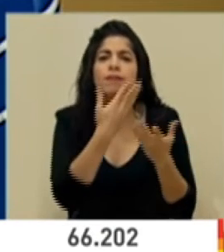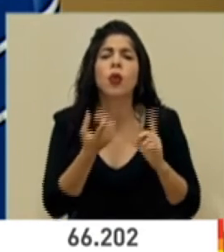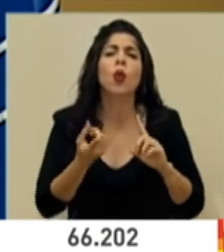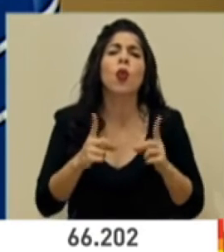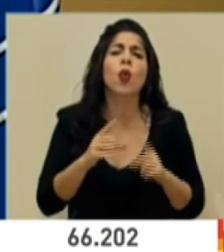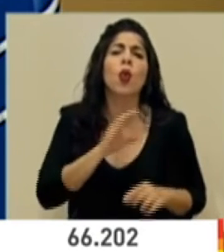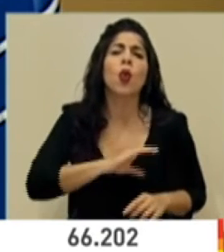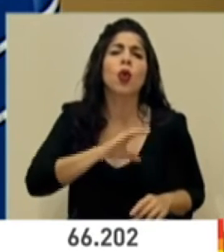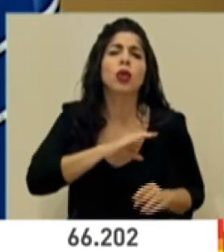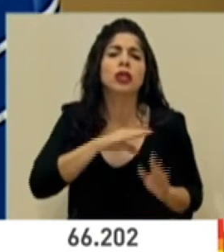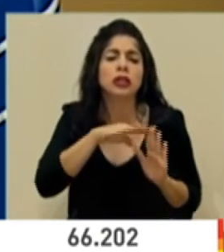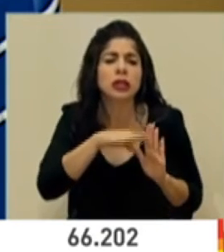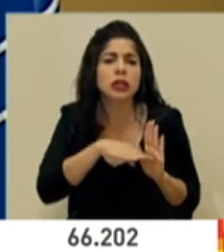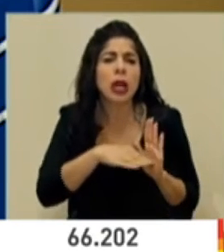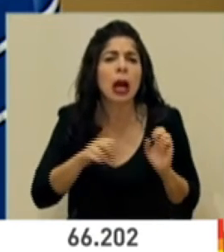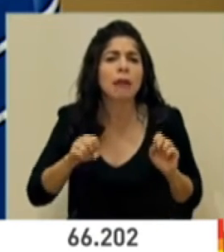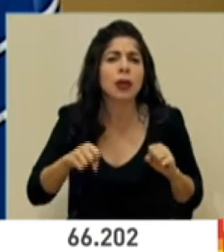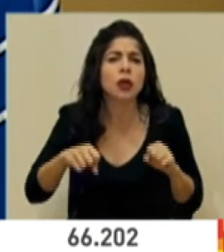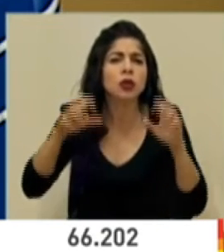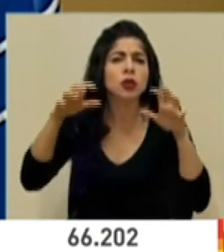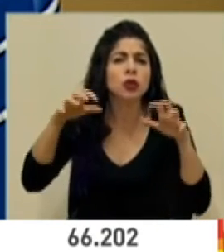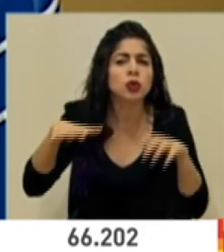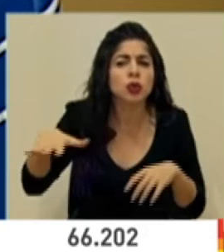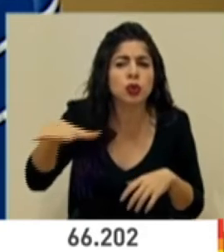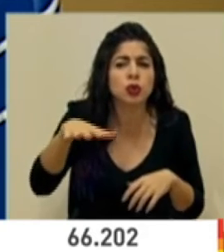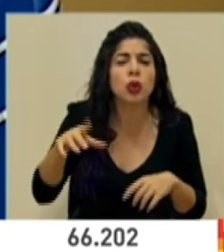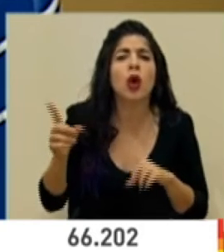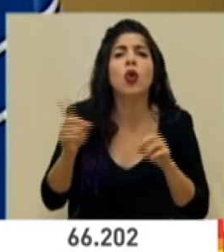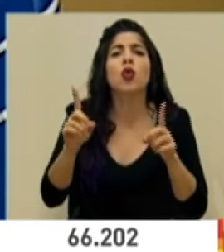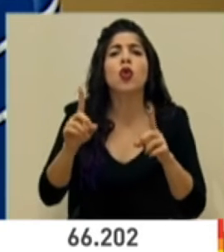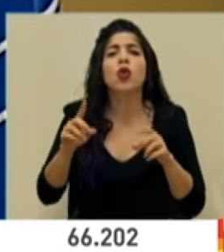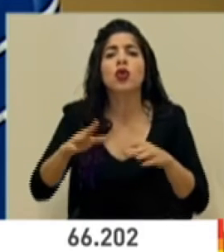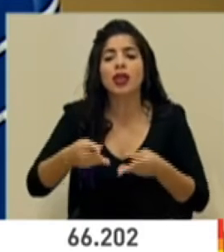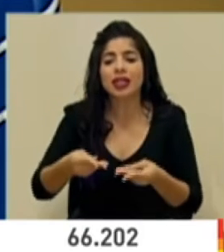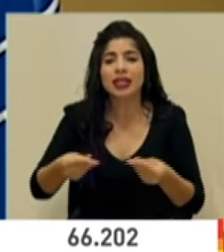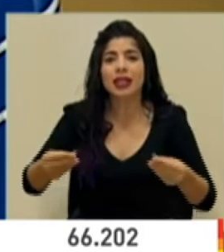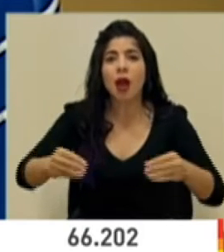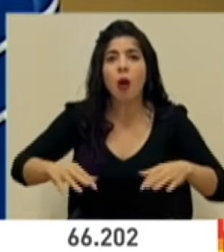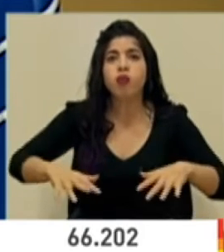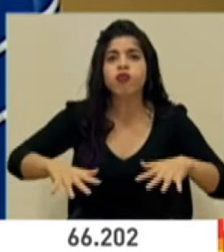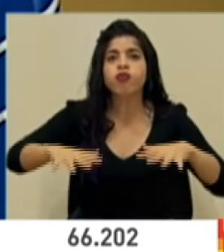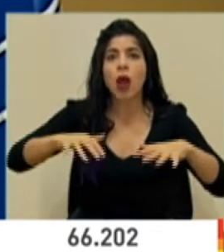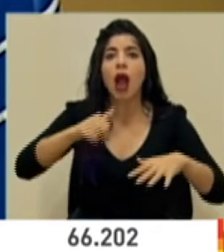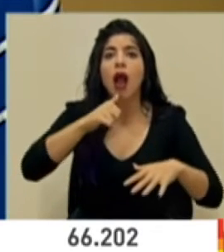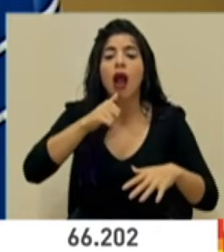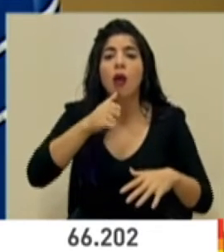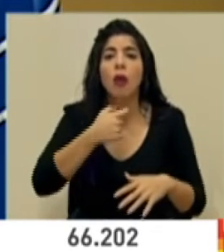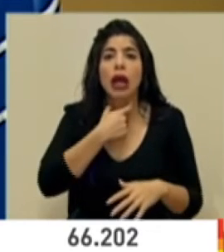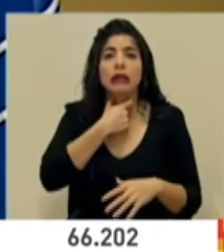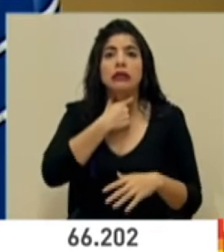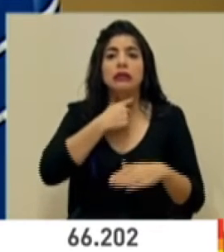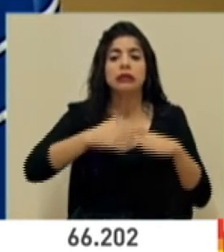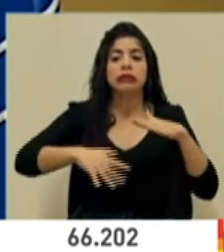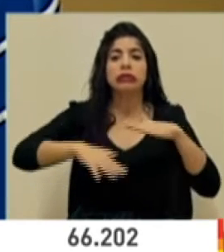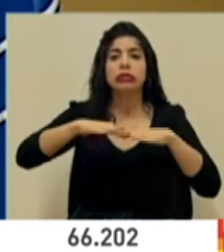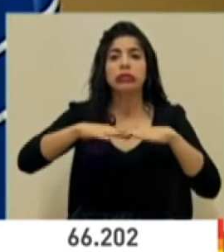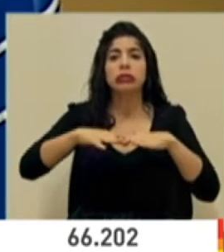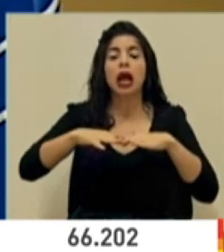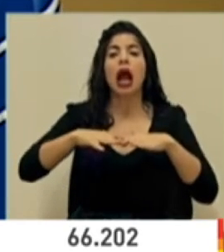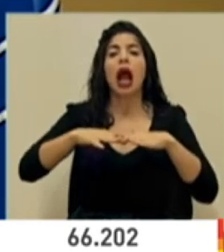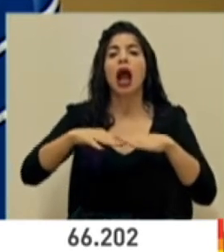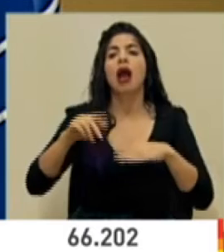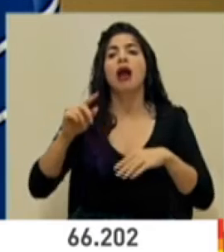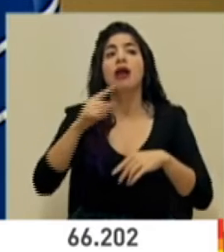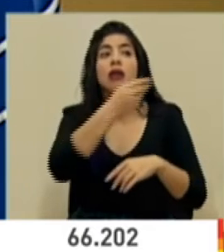probables de lluvia, la saturación de suelos en diferentes cuencas, lo cual nos permite establecer las condiciones de